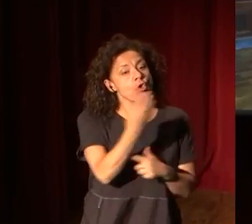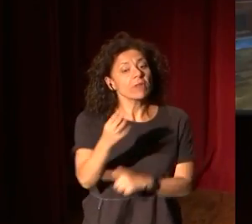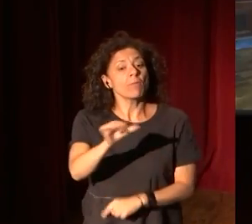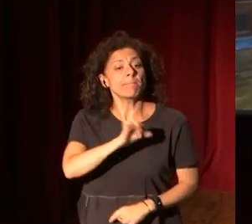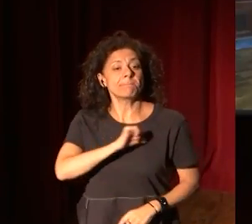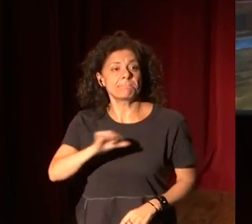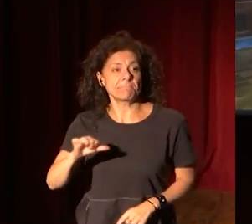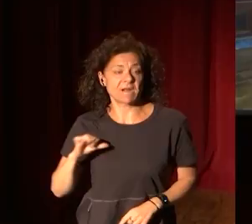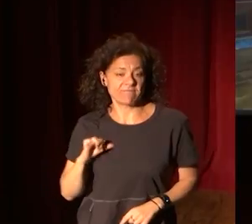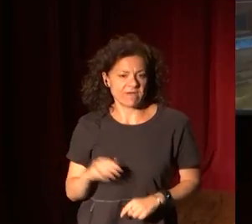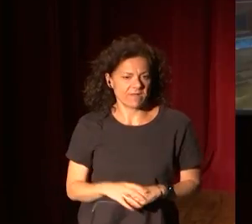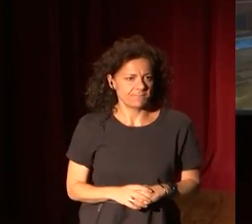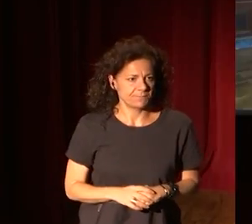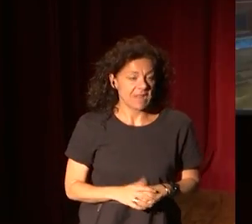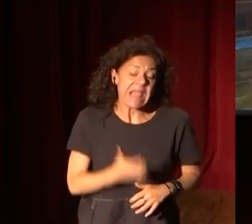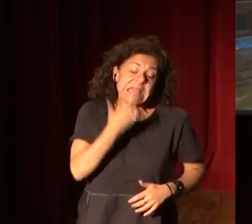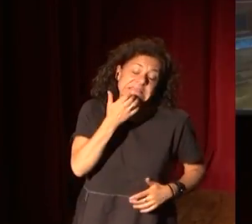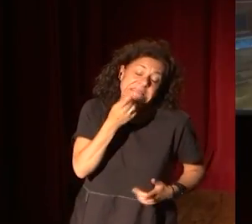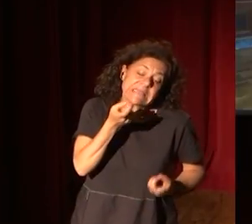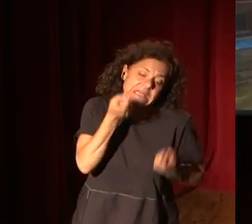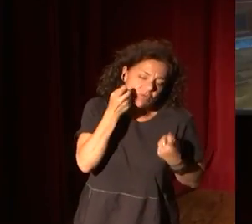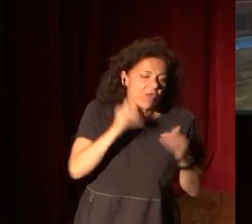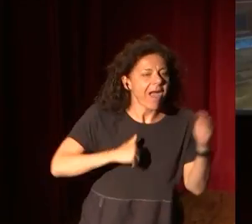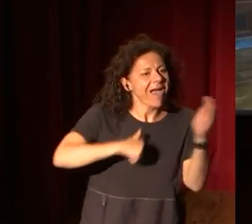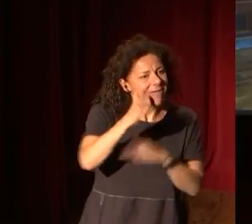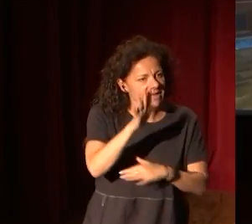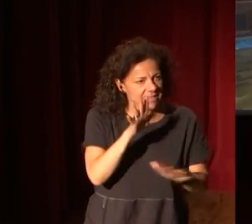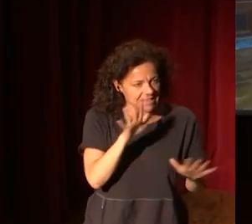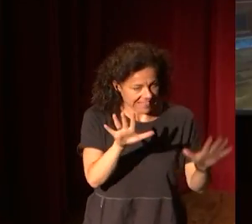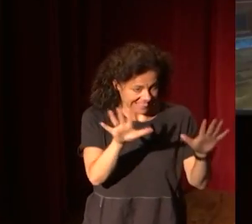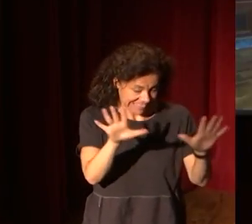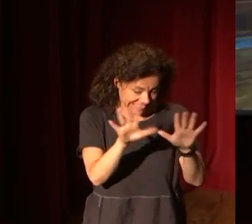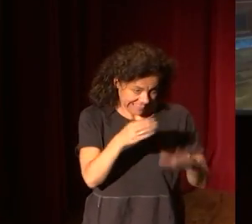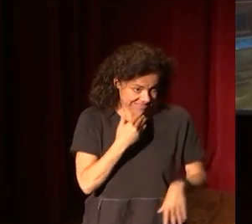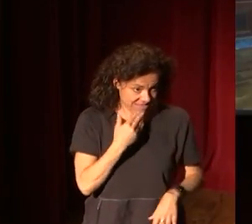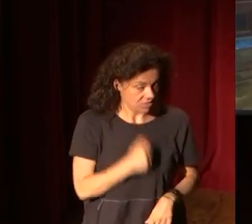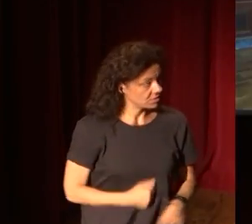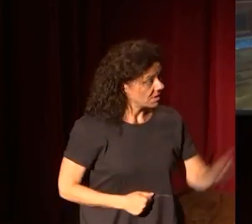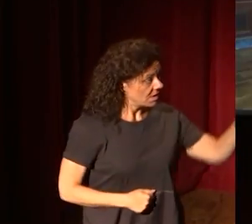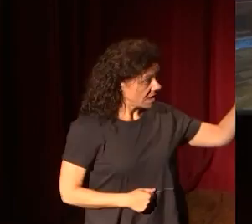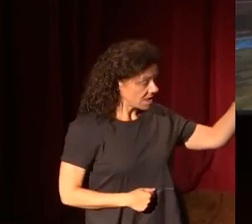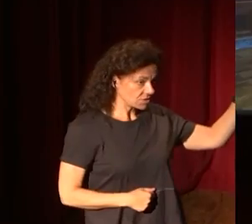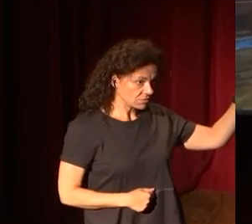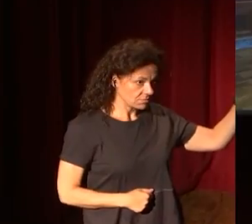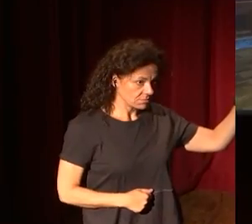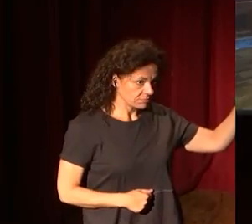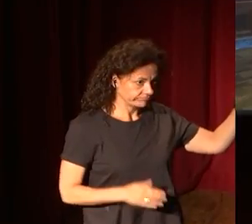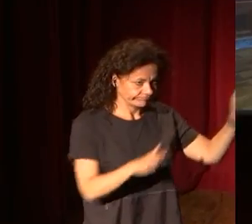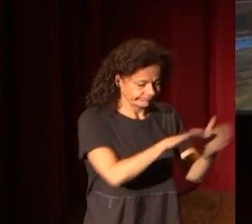a no ser que seas estudiante, a partir de diez años. Esto es el otro lado.